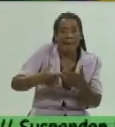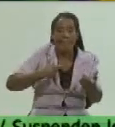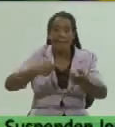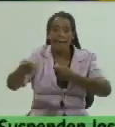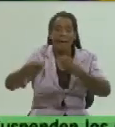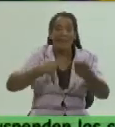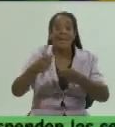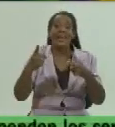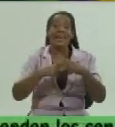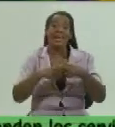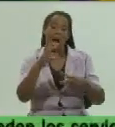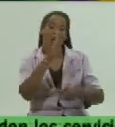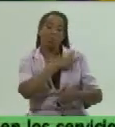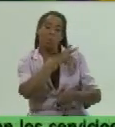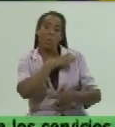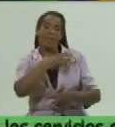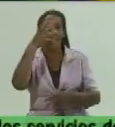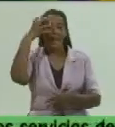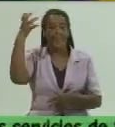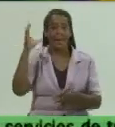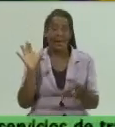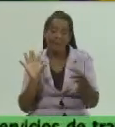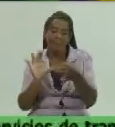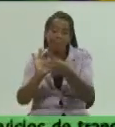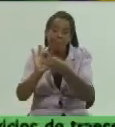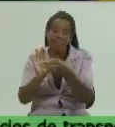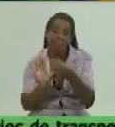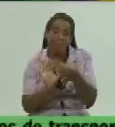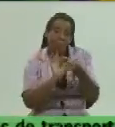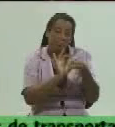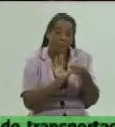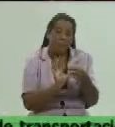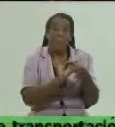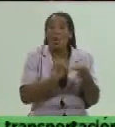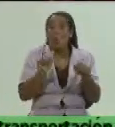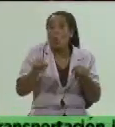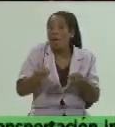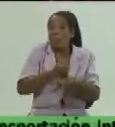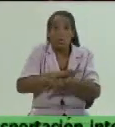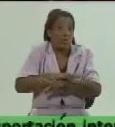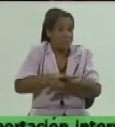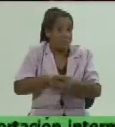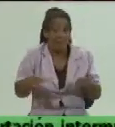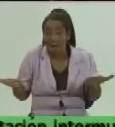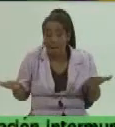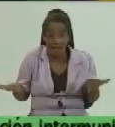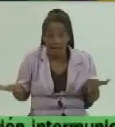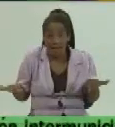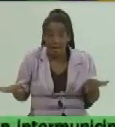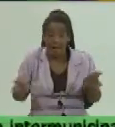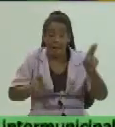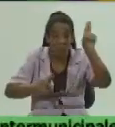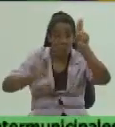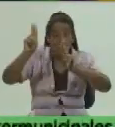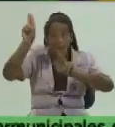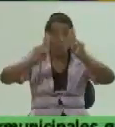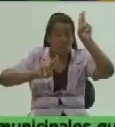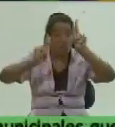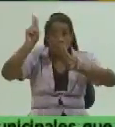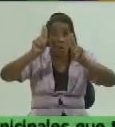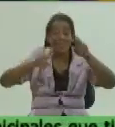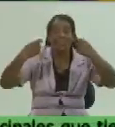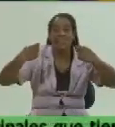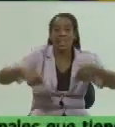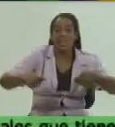autoridades y es concertación de manera tal que cuando lleguemos allí a ese acuerdo a esa decisión